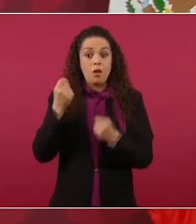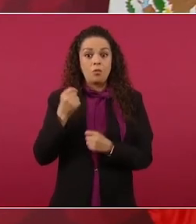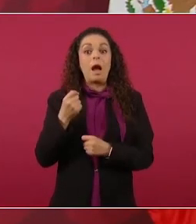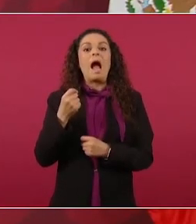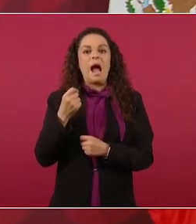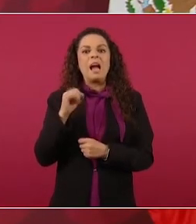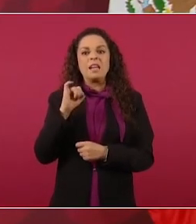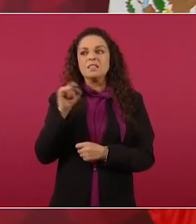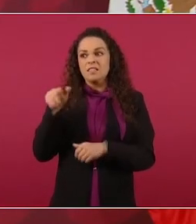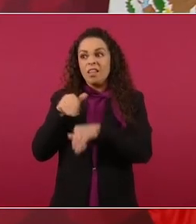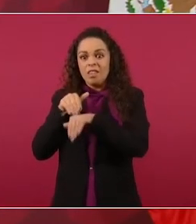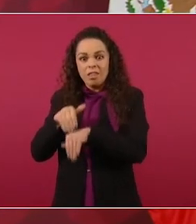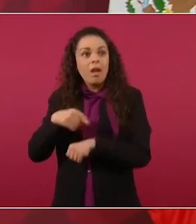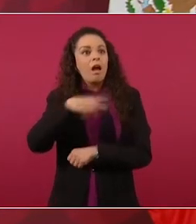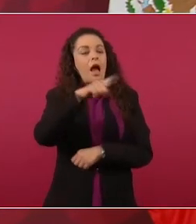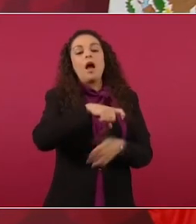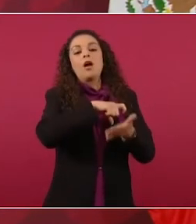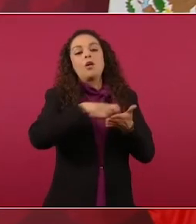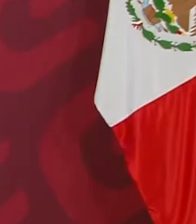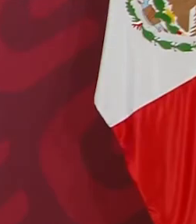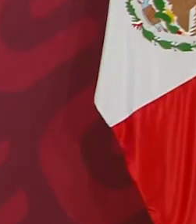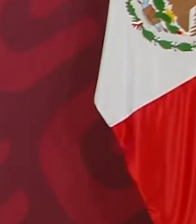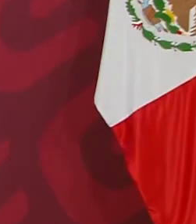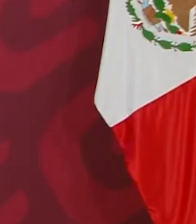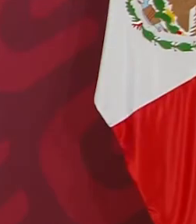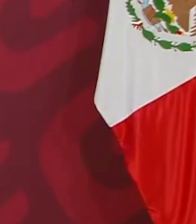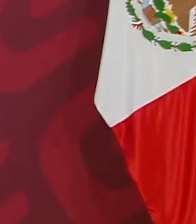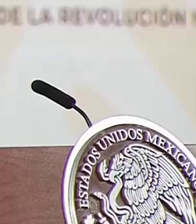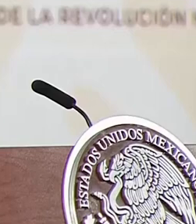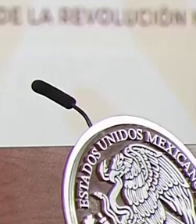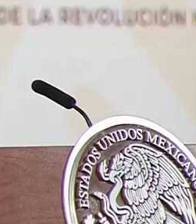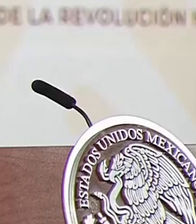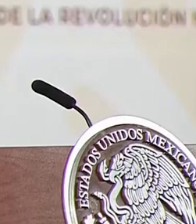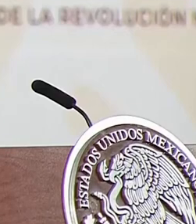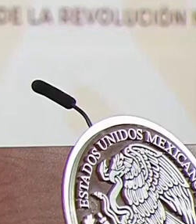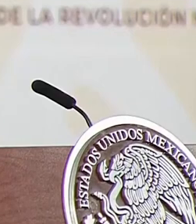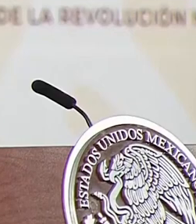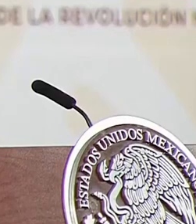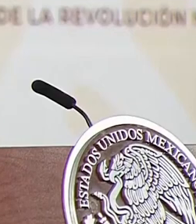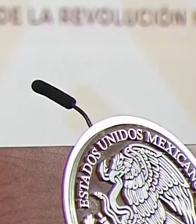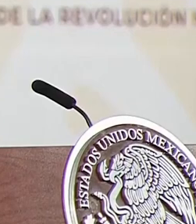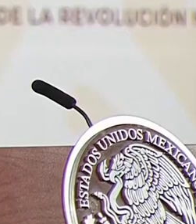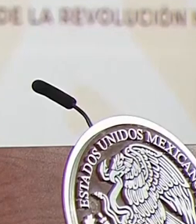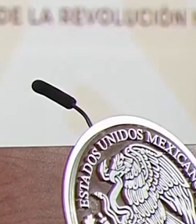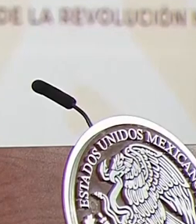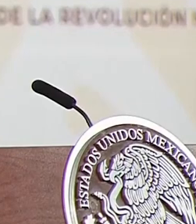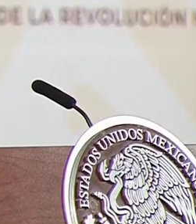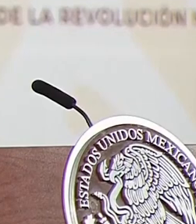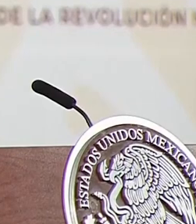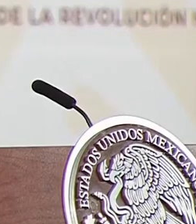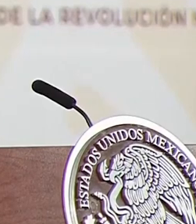y si perdieron,